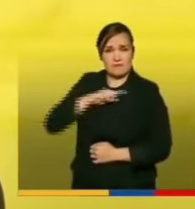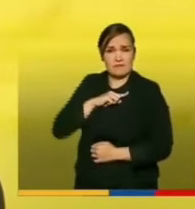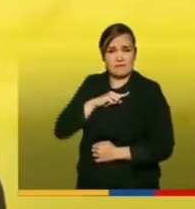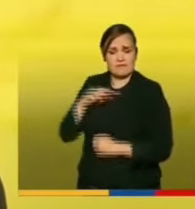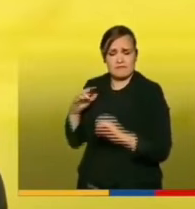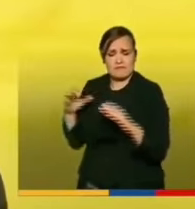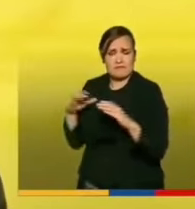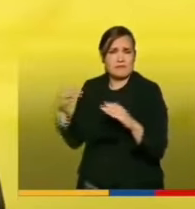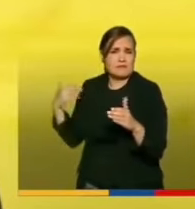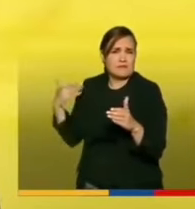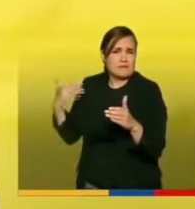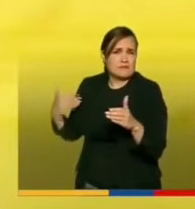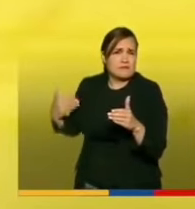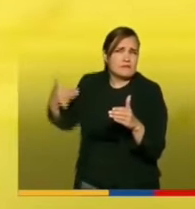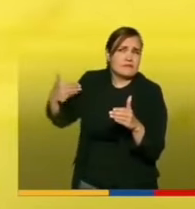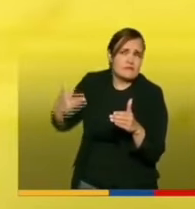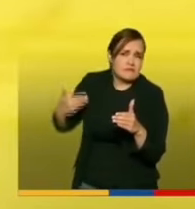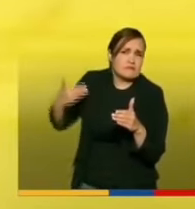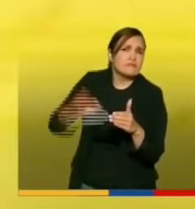muchos periodos